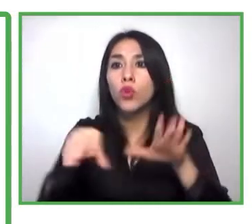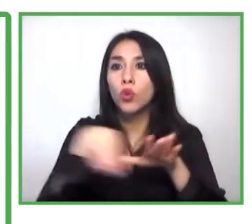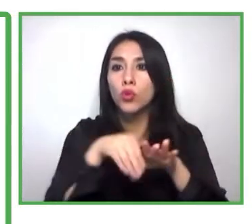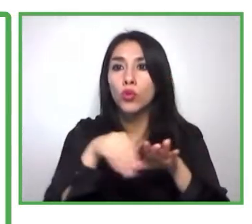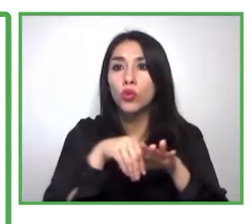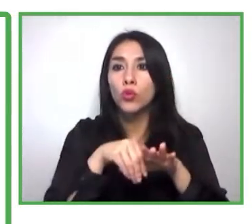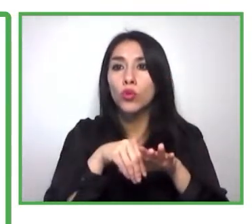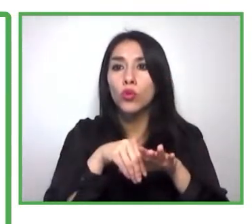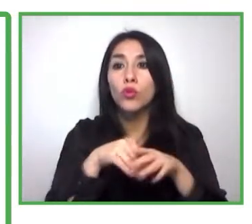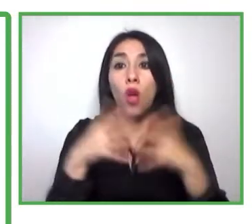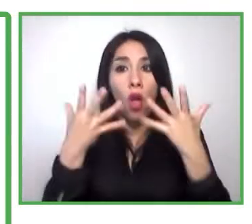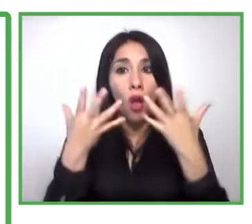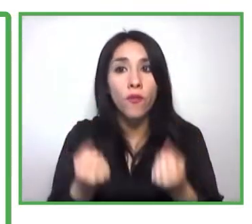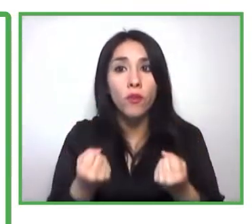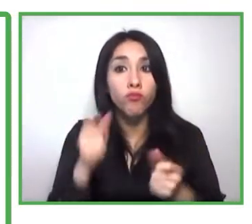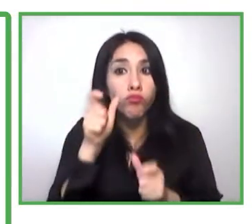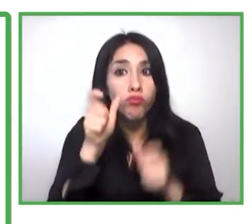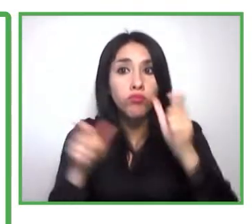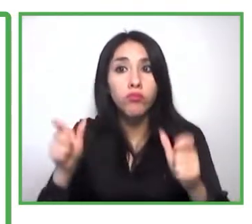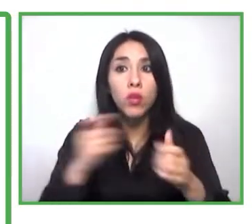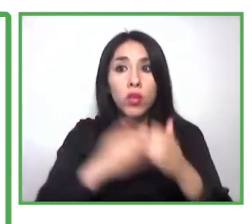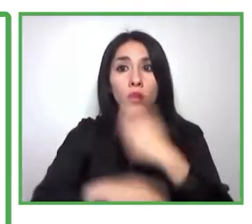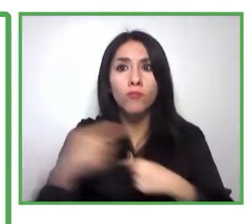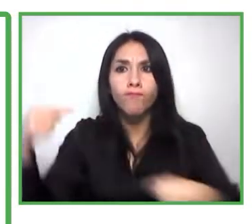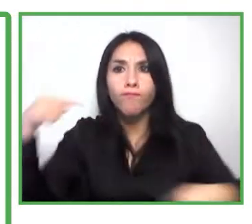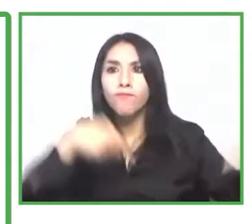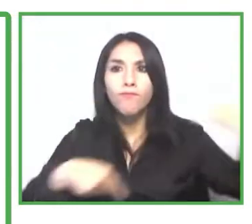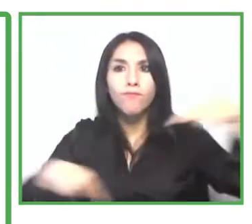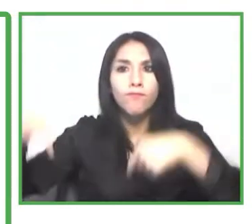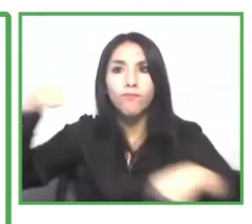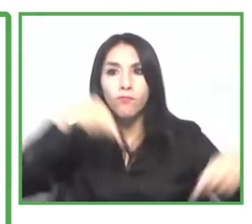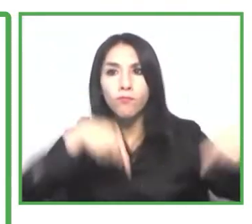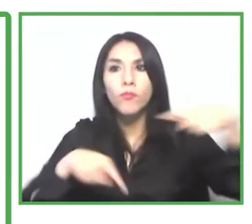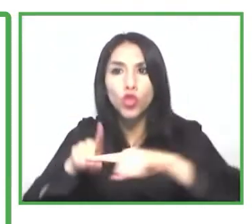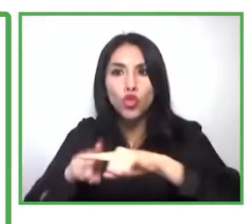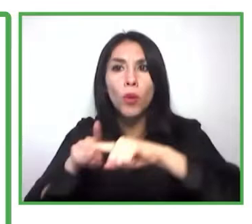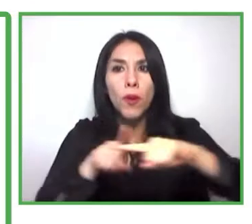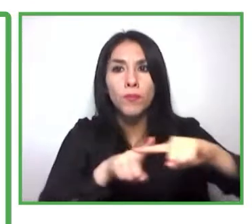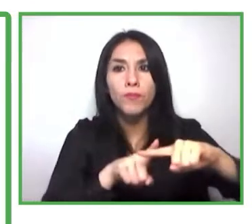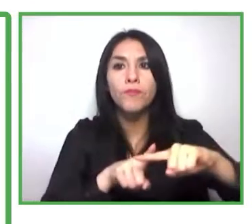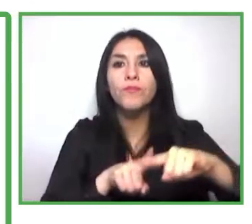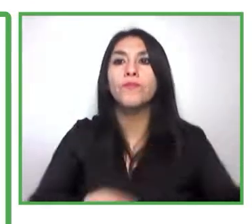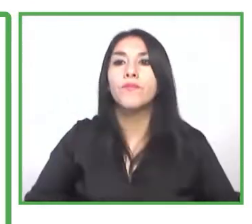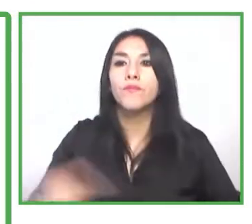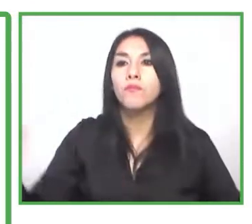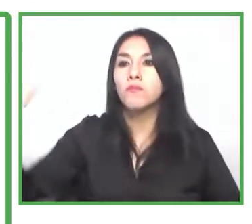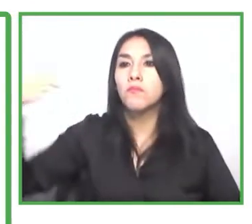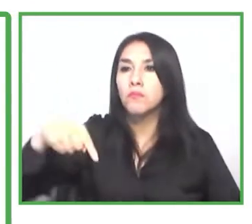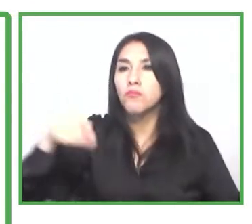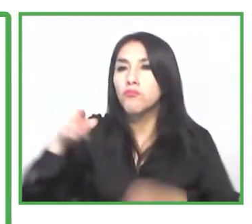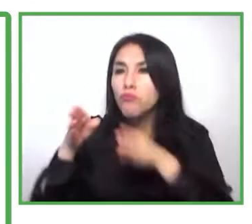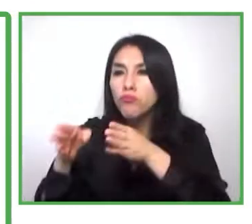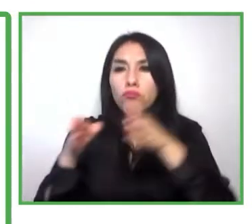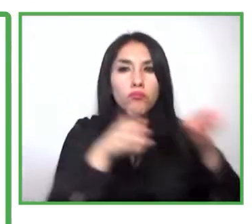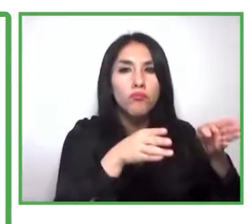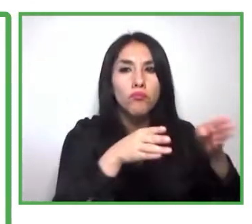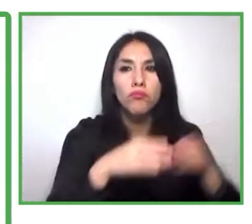organizaciones de y para personas con discapacidad, casas de estudio, con muchas que veníamos ya trabajando,